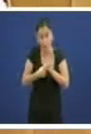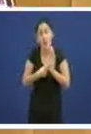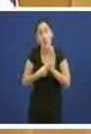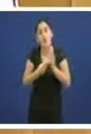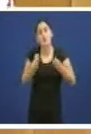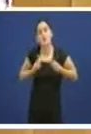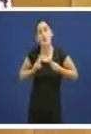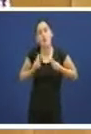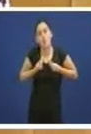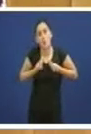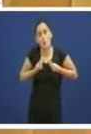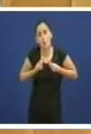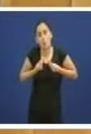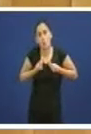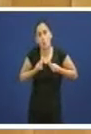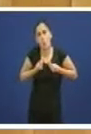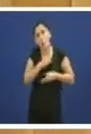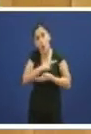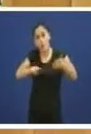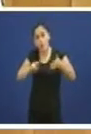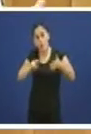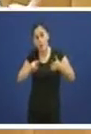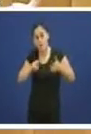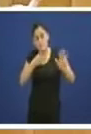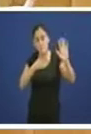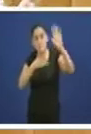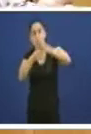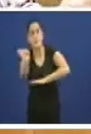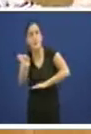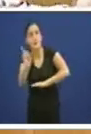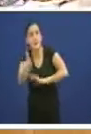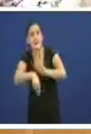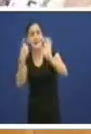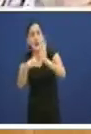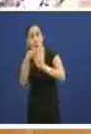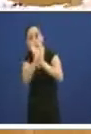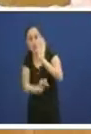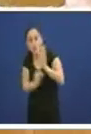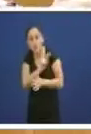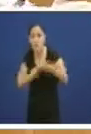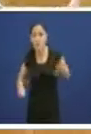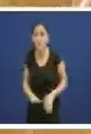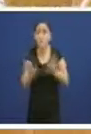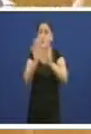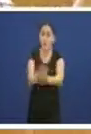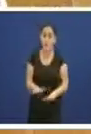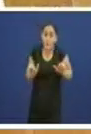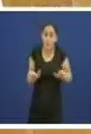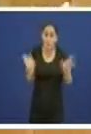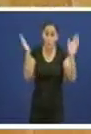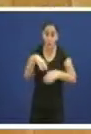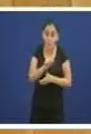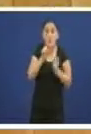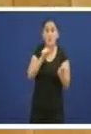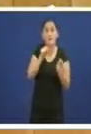través da lei de acompañamento dos orzamentos é pola porta de atrás ainda que o Parlamento nin os orzamentos nin o debate orzamentario